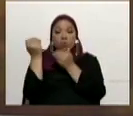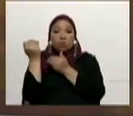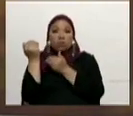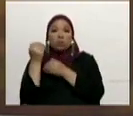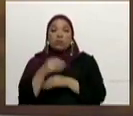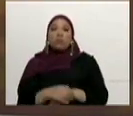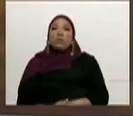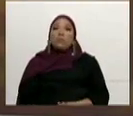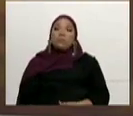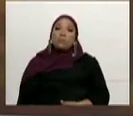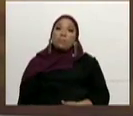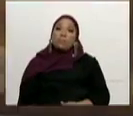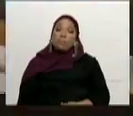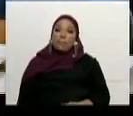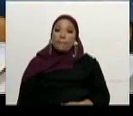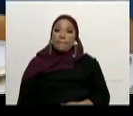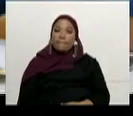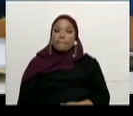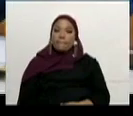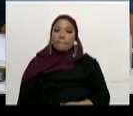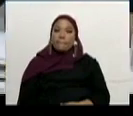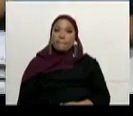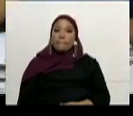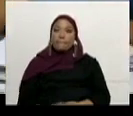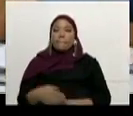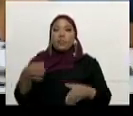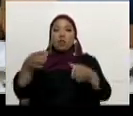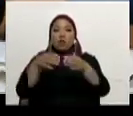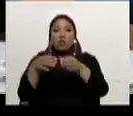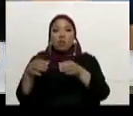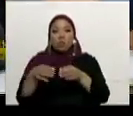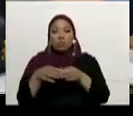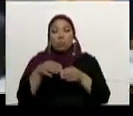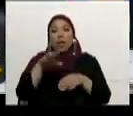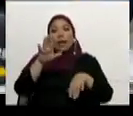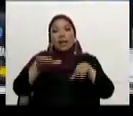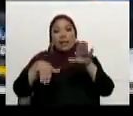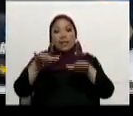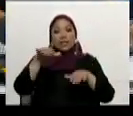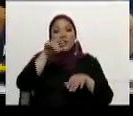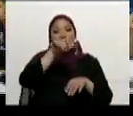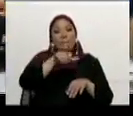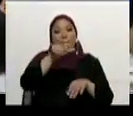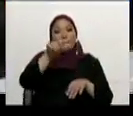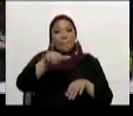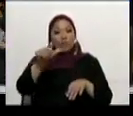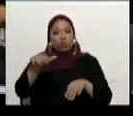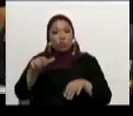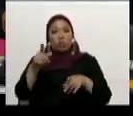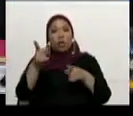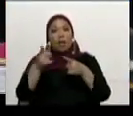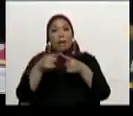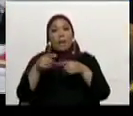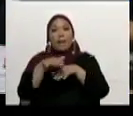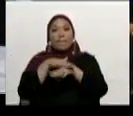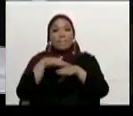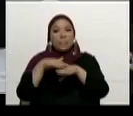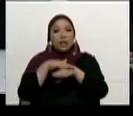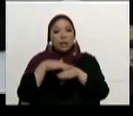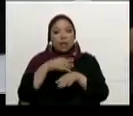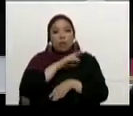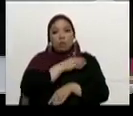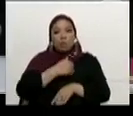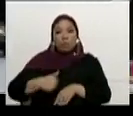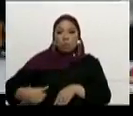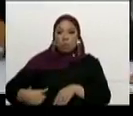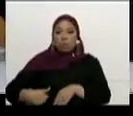en el siguiente trabajo. Una delegación de más de 15 personas, entre ministros de la vicepresidencia sectorial y jefes de